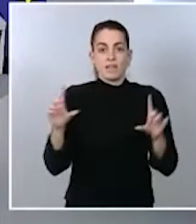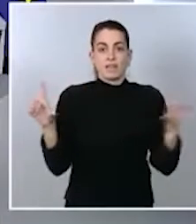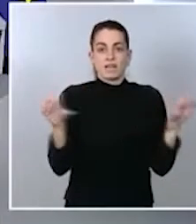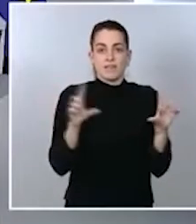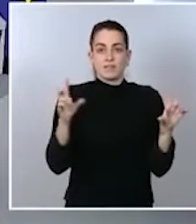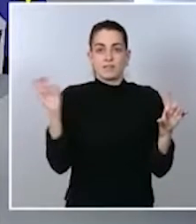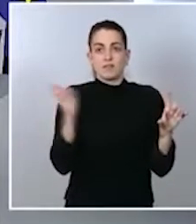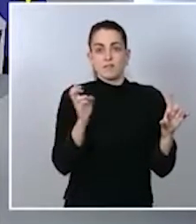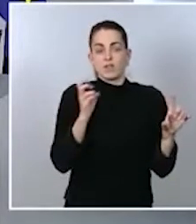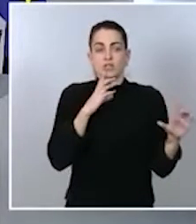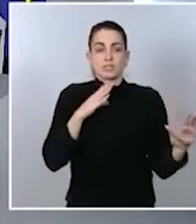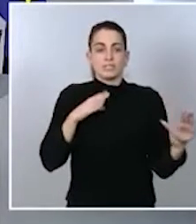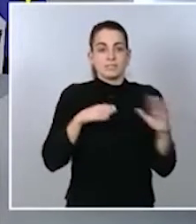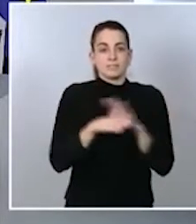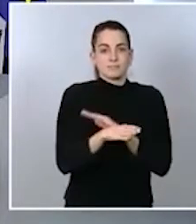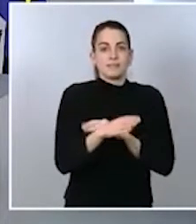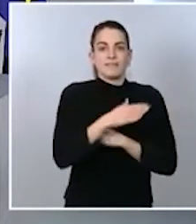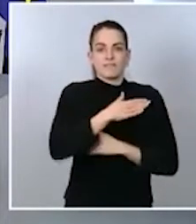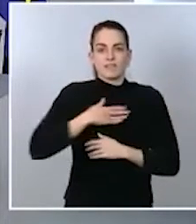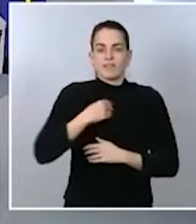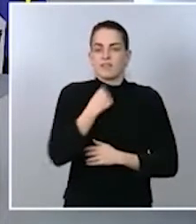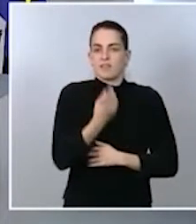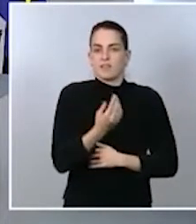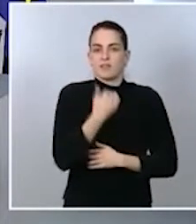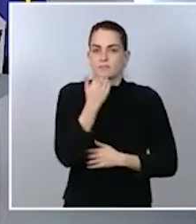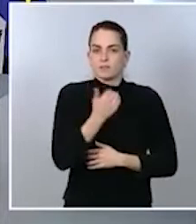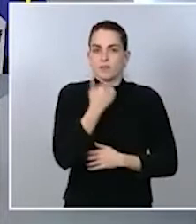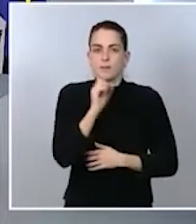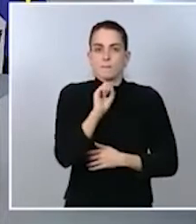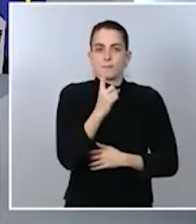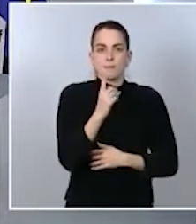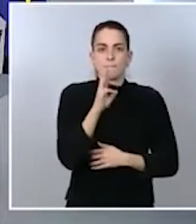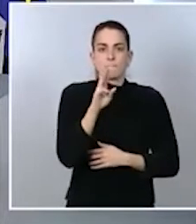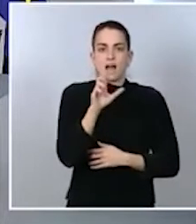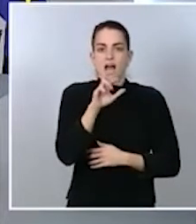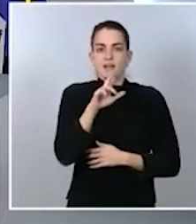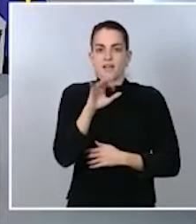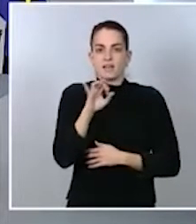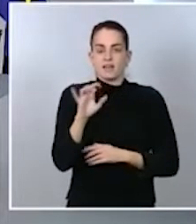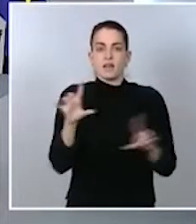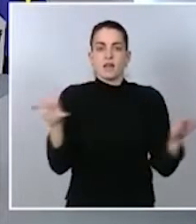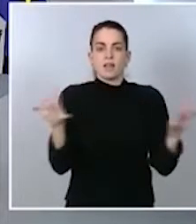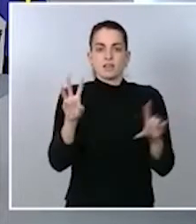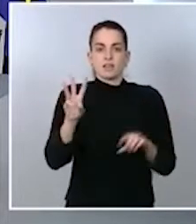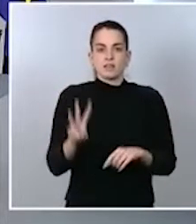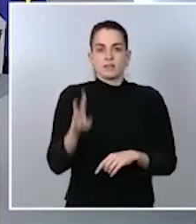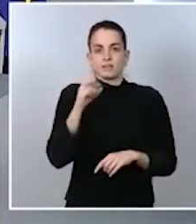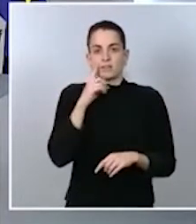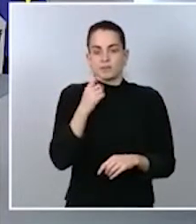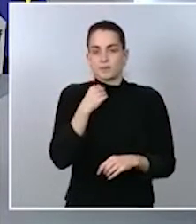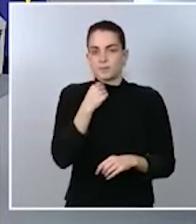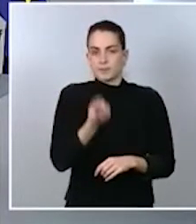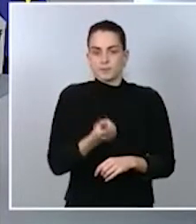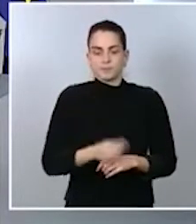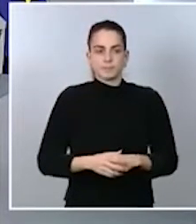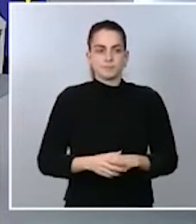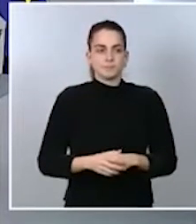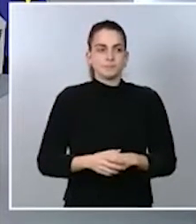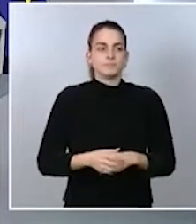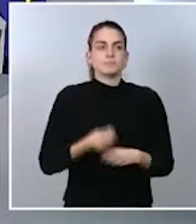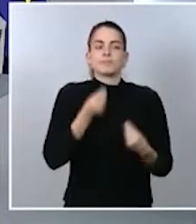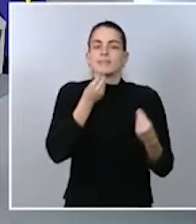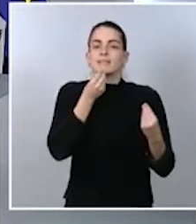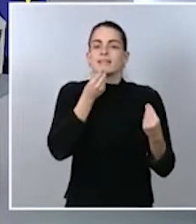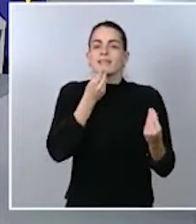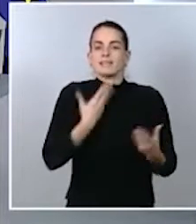de los teléfonos móviles pueden hacerlo. Primero, Karina Verdú, de Antena 3. Adelante. ¿Qué tal, ministros? Muy buenas